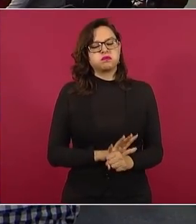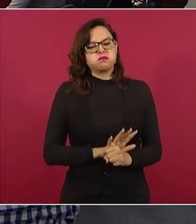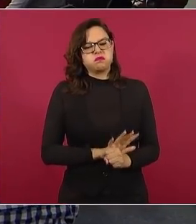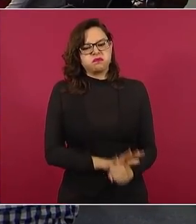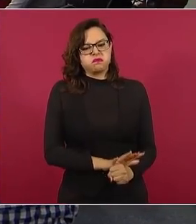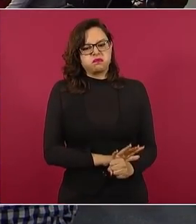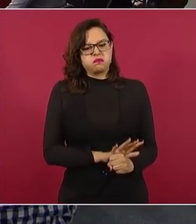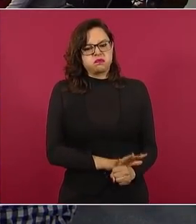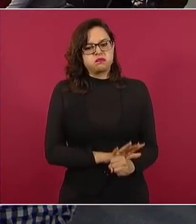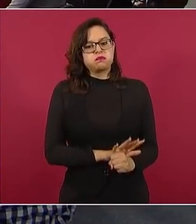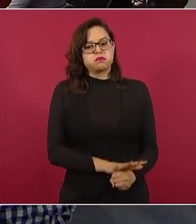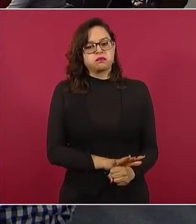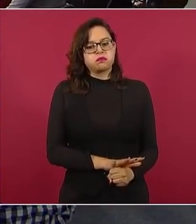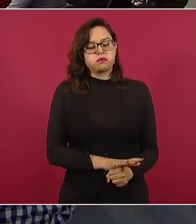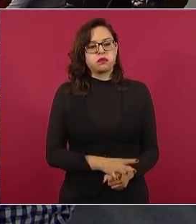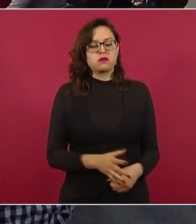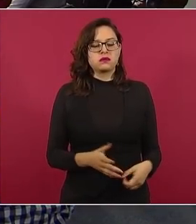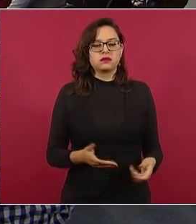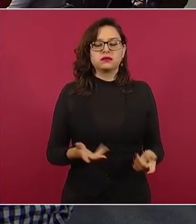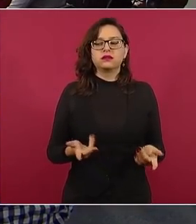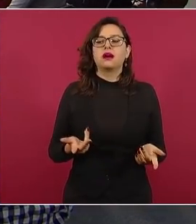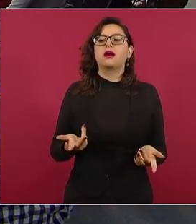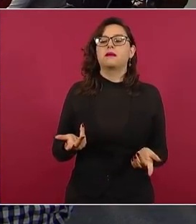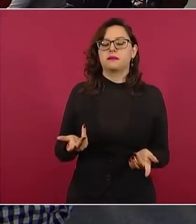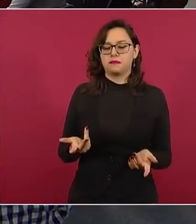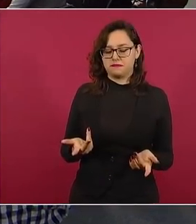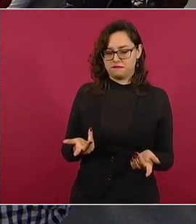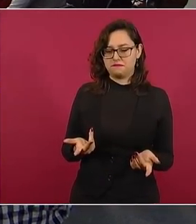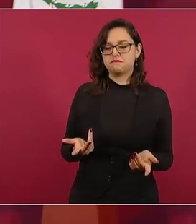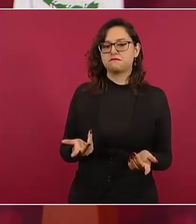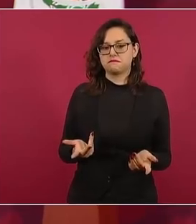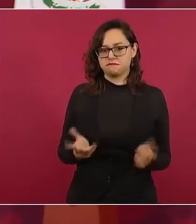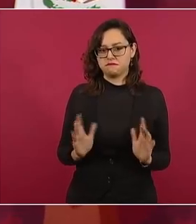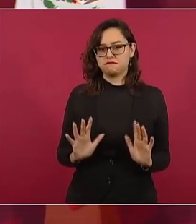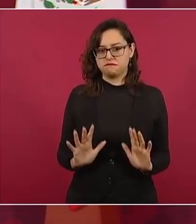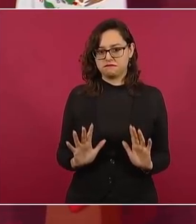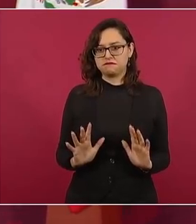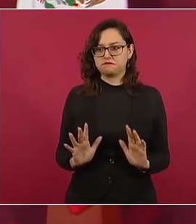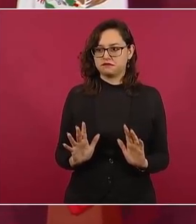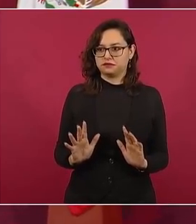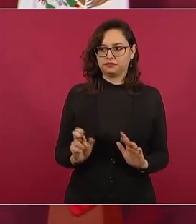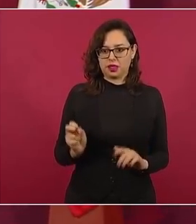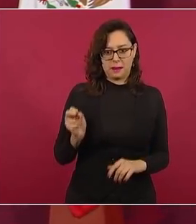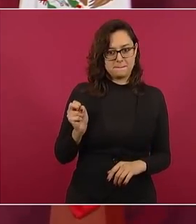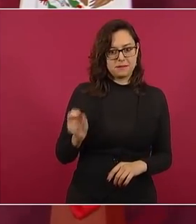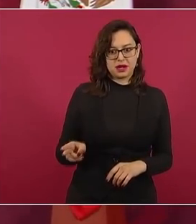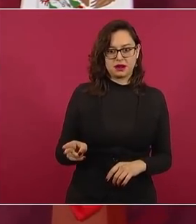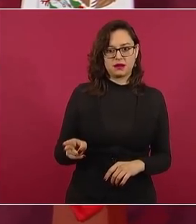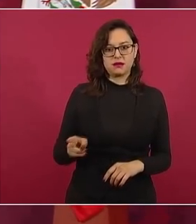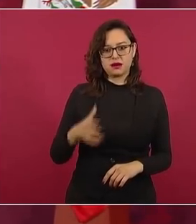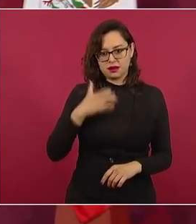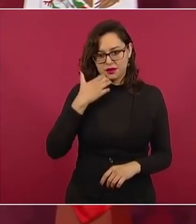de presión para seguir manteniendo